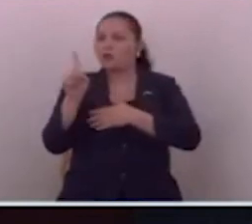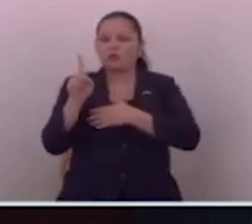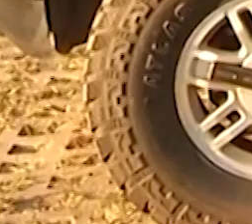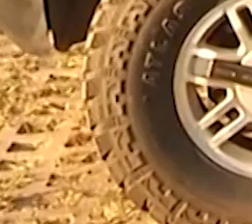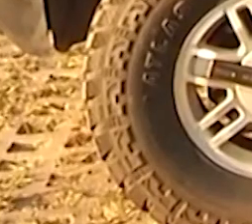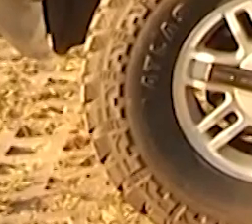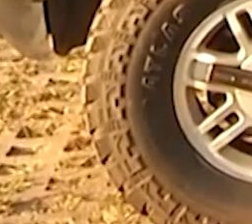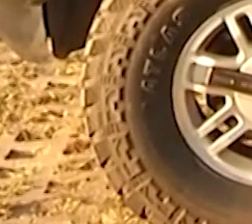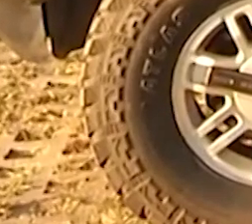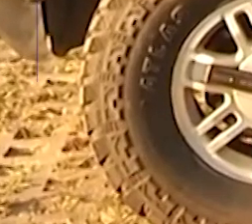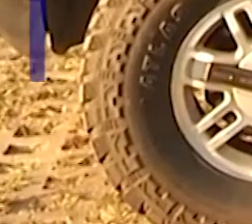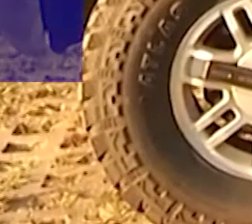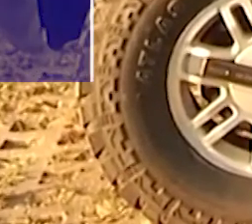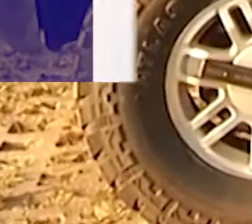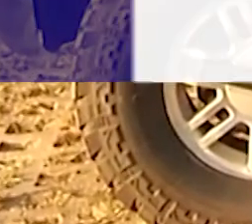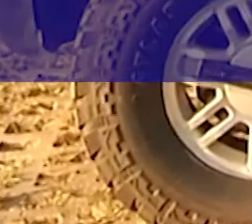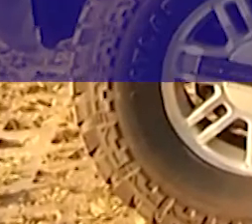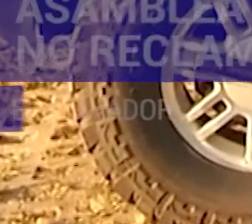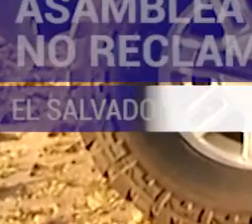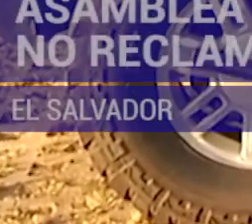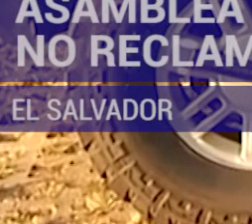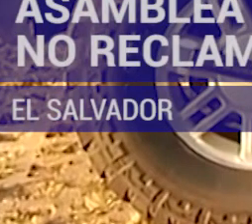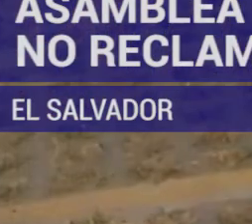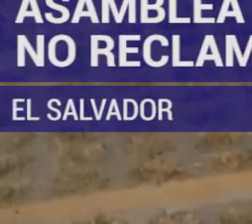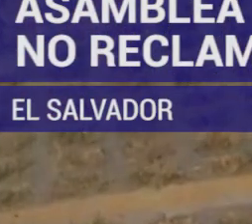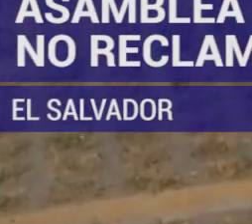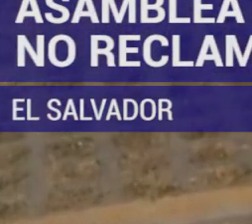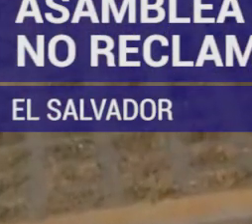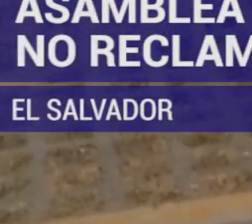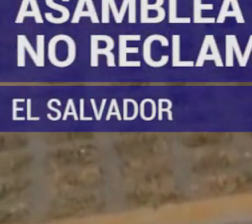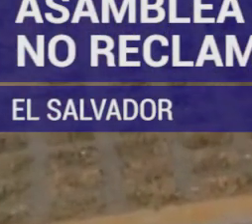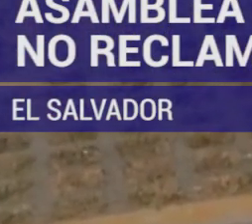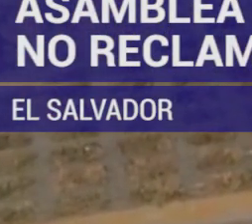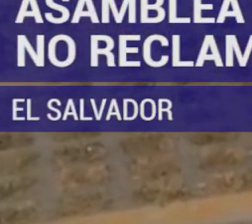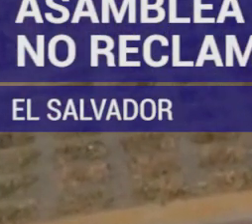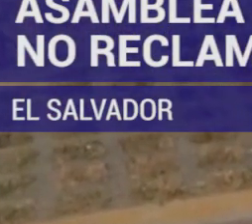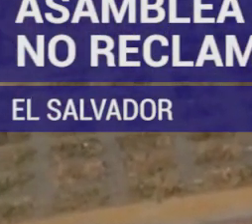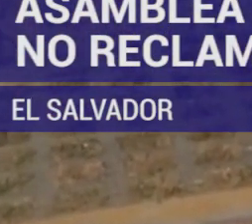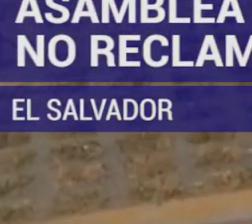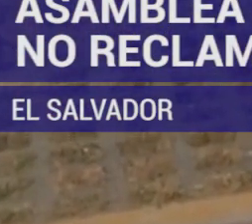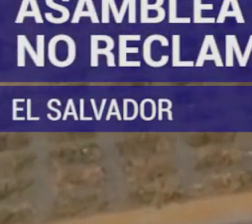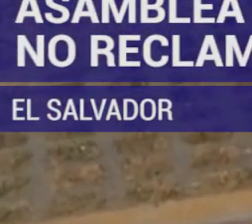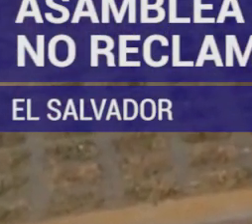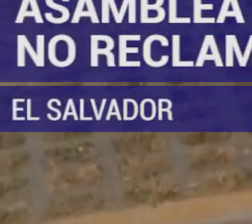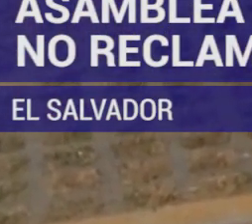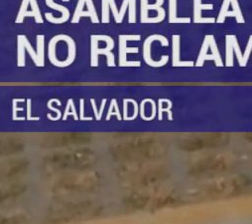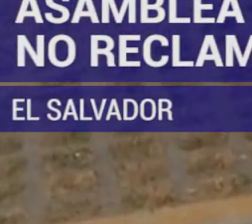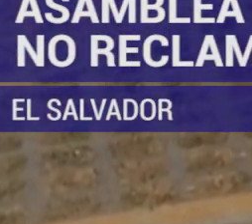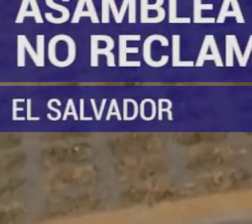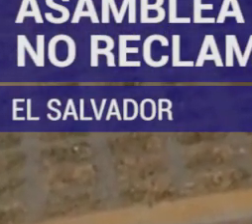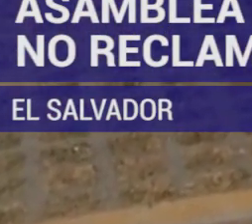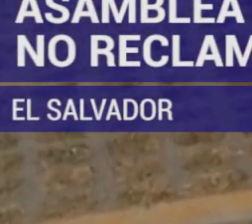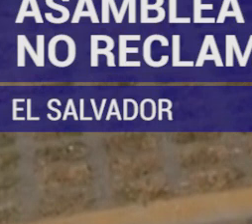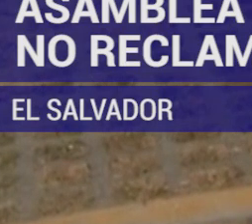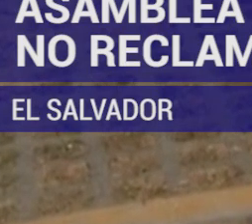Con esta reforma, la ley para devolución o venta en pública subasta de vehículos automotores o piezas automotrices